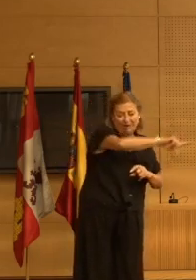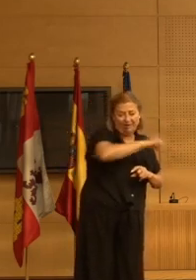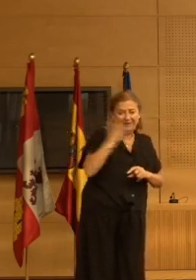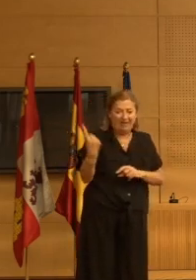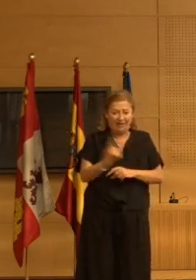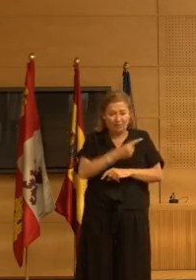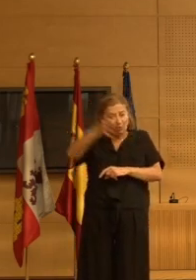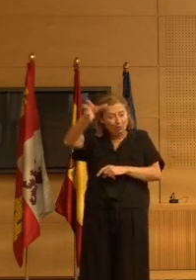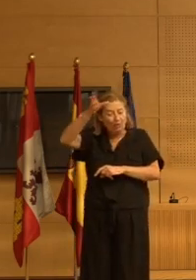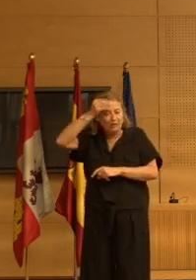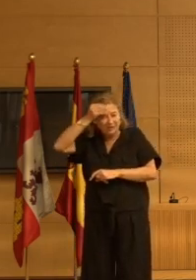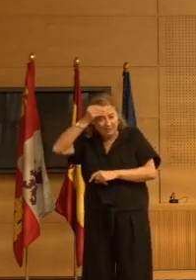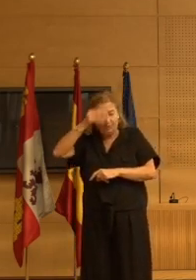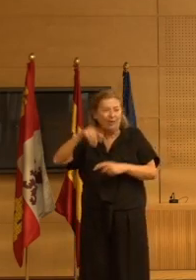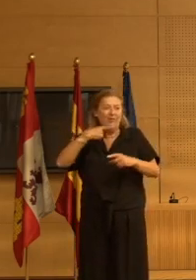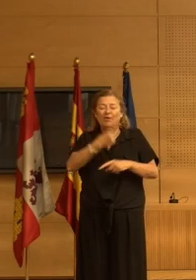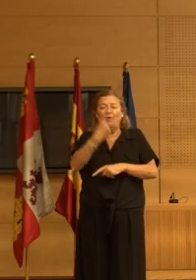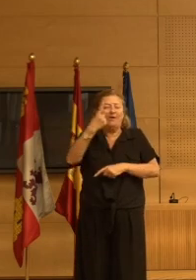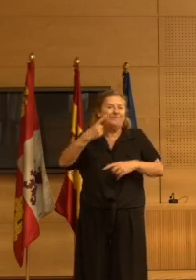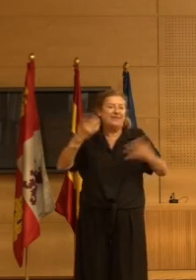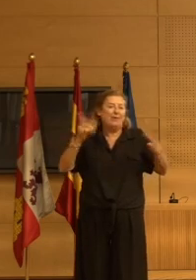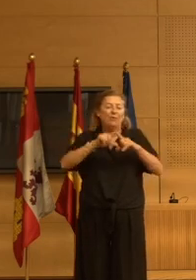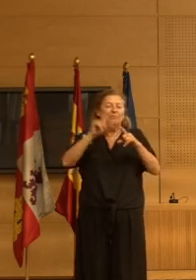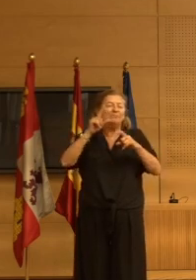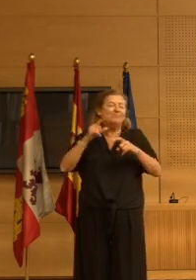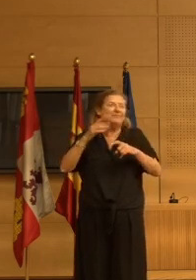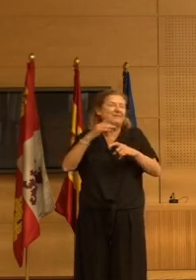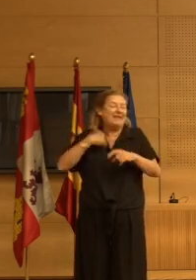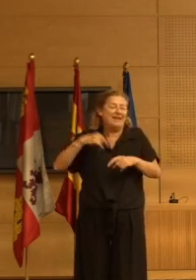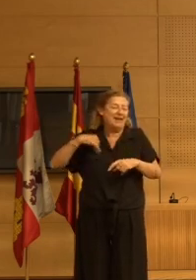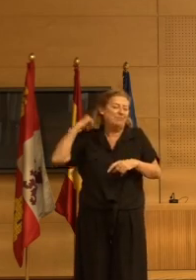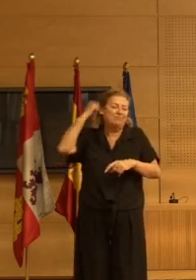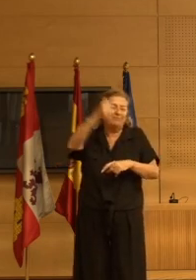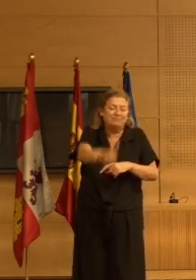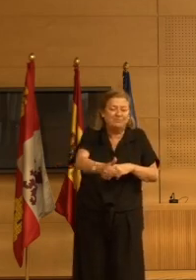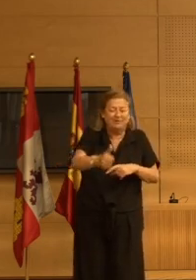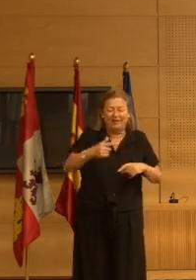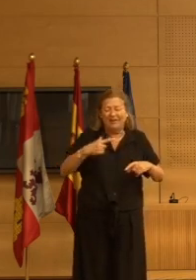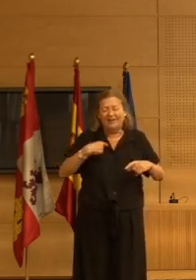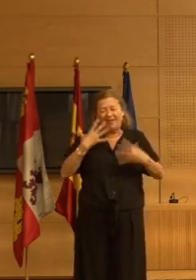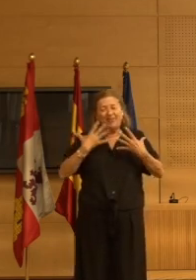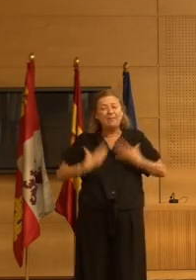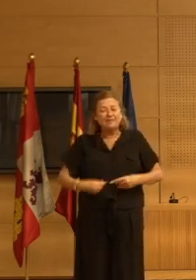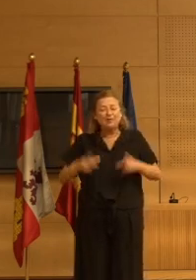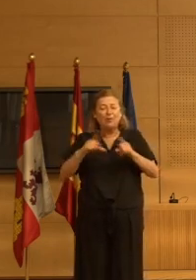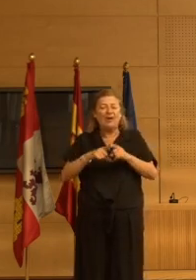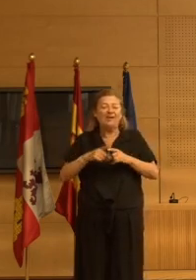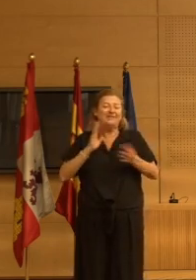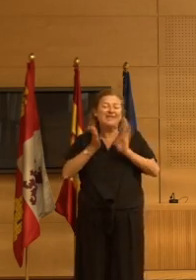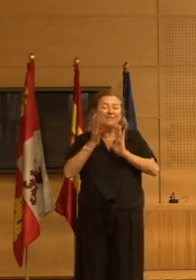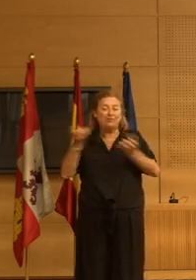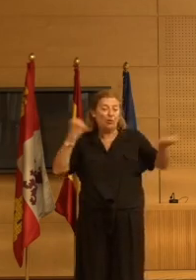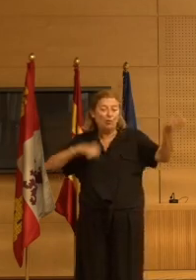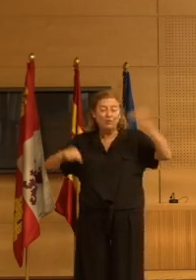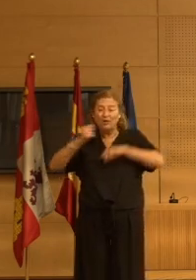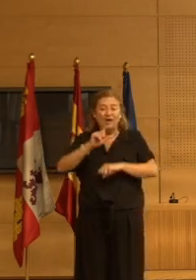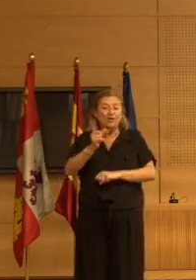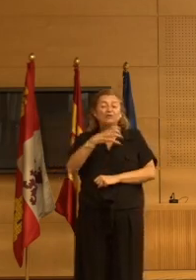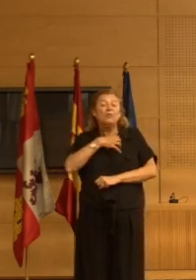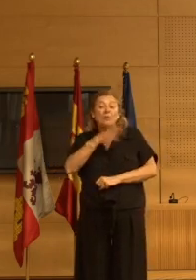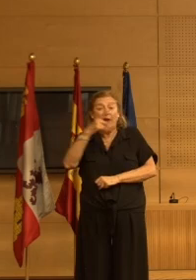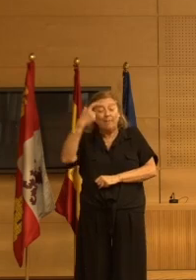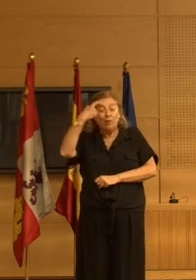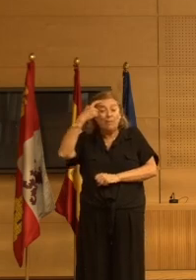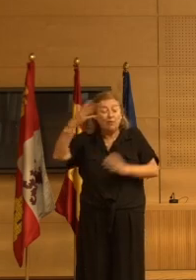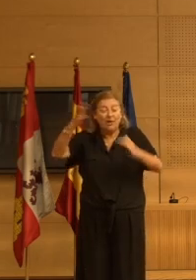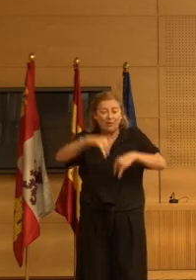un clásico en depresión que es el tratamiento cognitivo conductual si eso no es posible porque no hay memoria etcétera